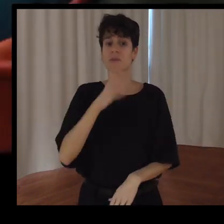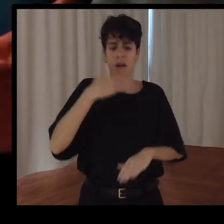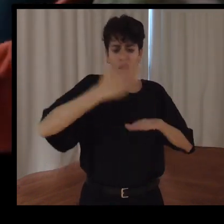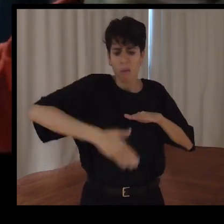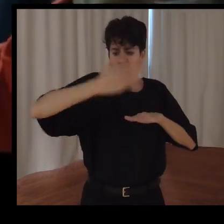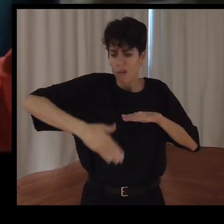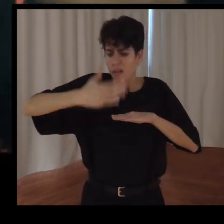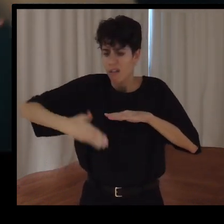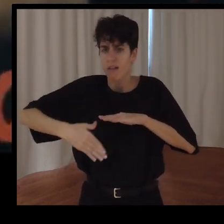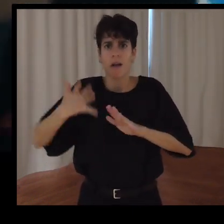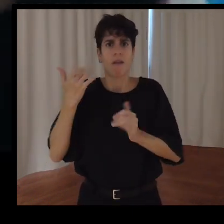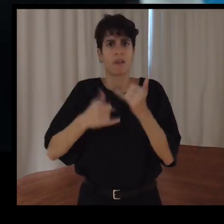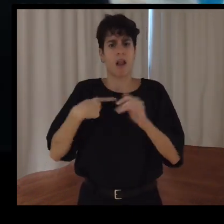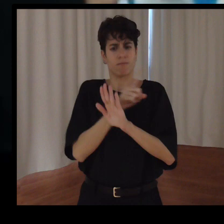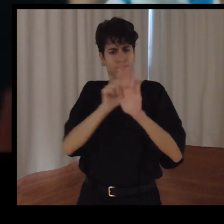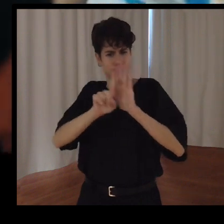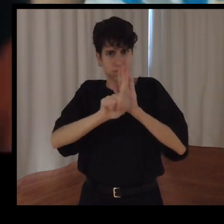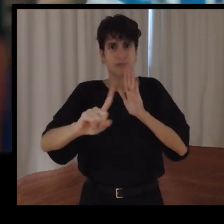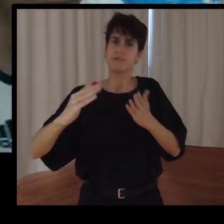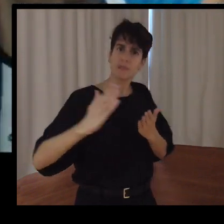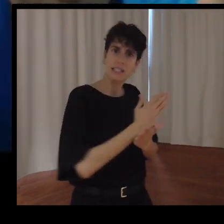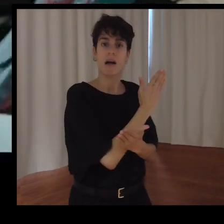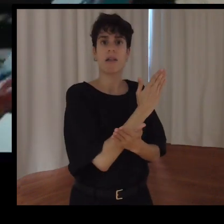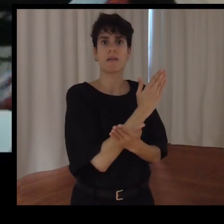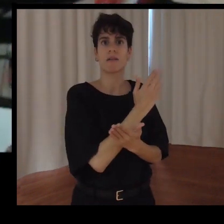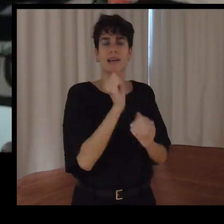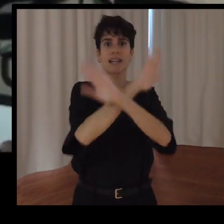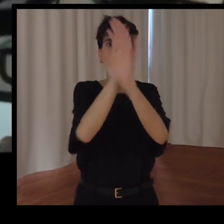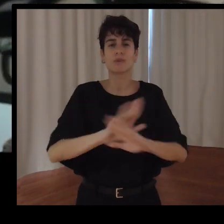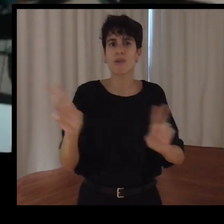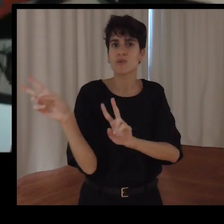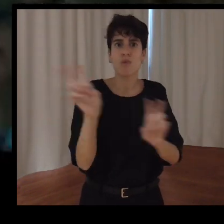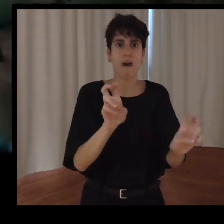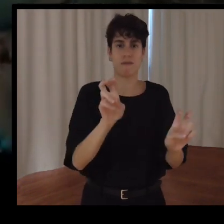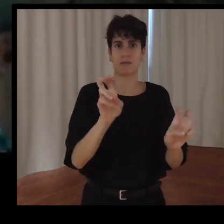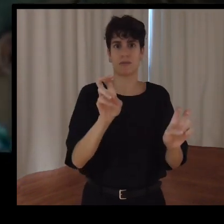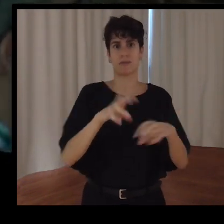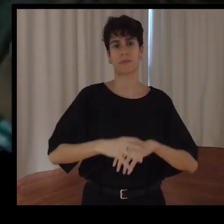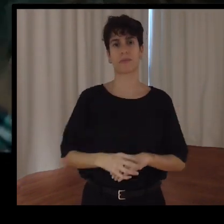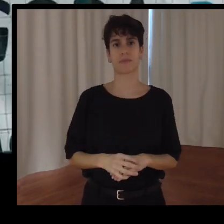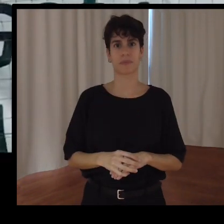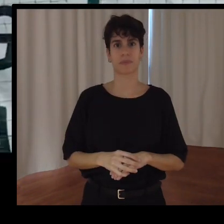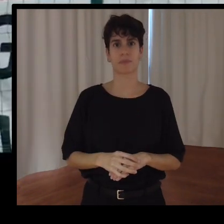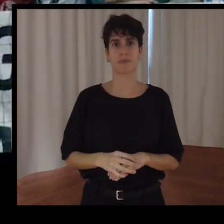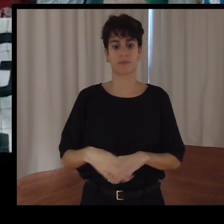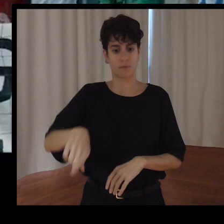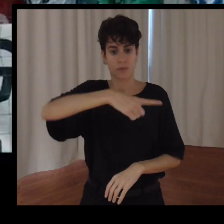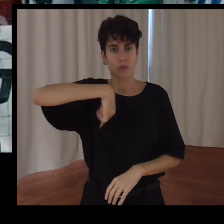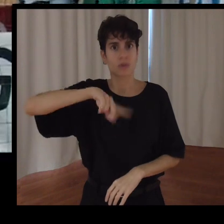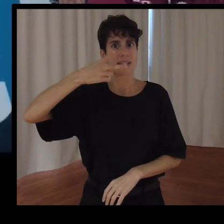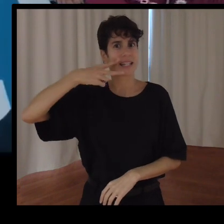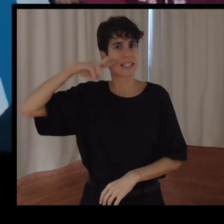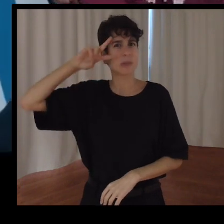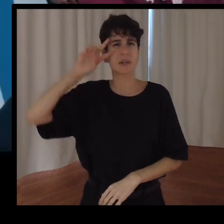resultados que nunca antes habíamos descubierto. Espacios de nosotros mismos que nos ayudan a